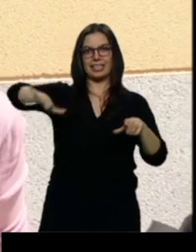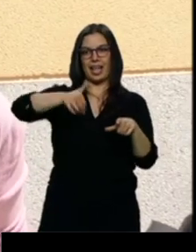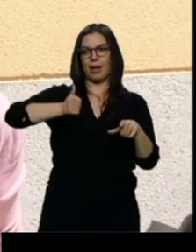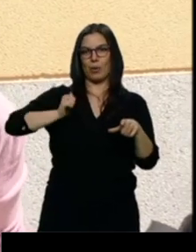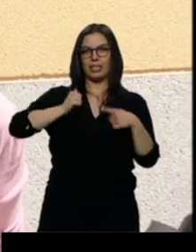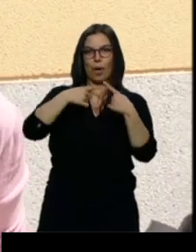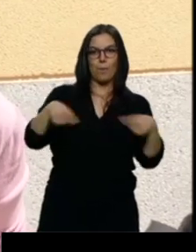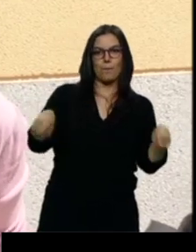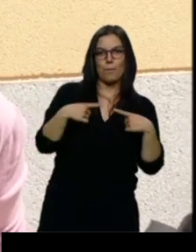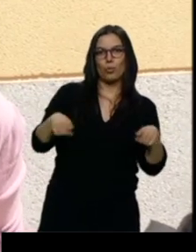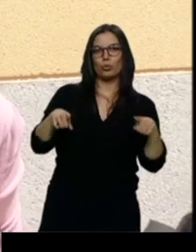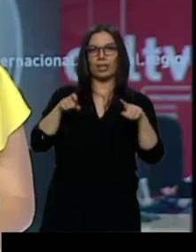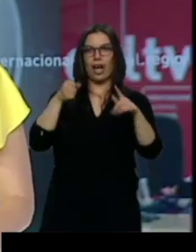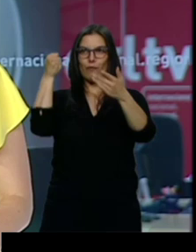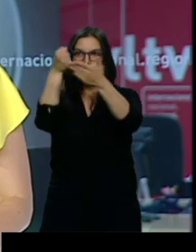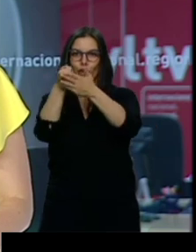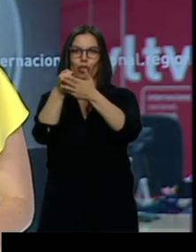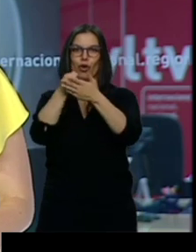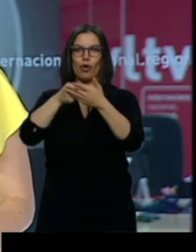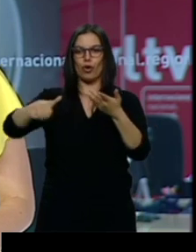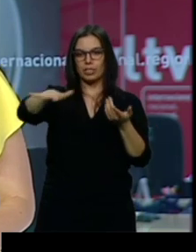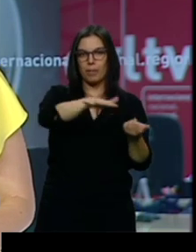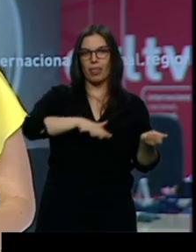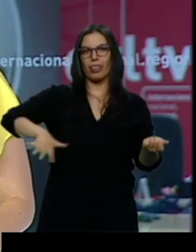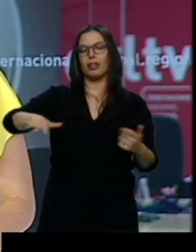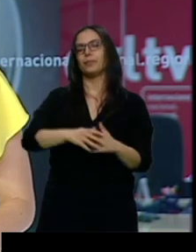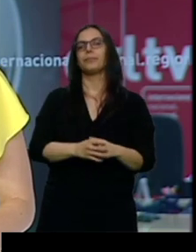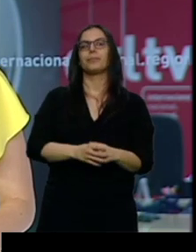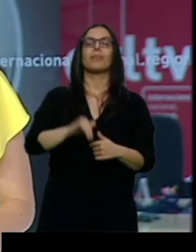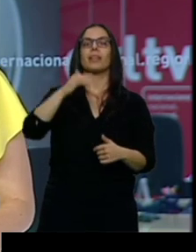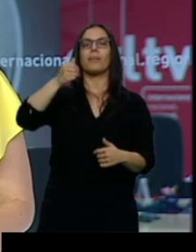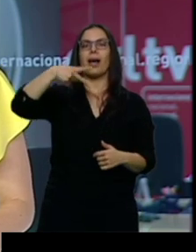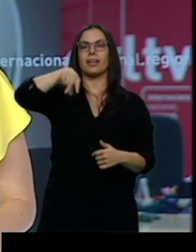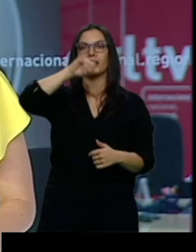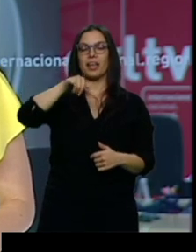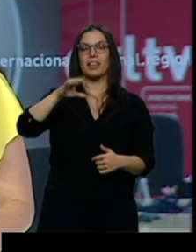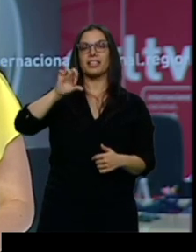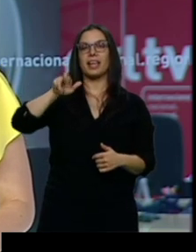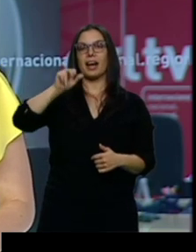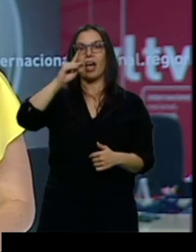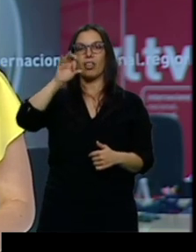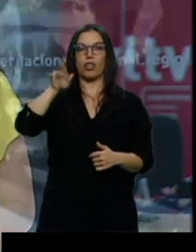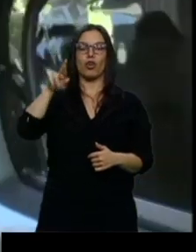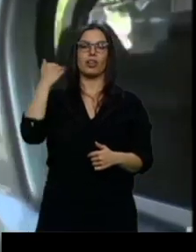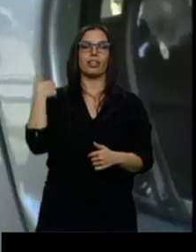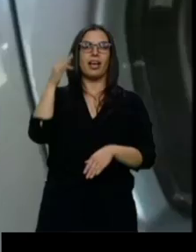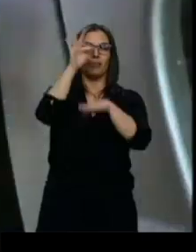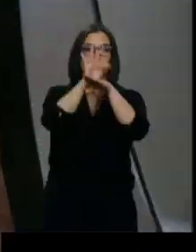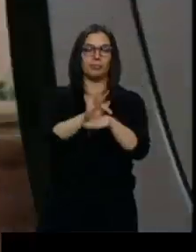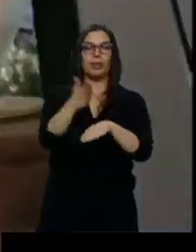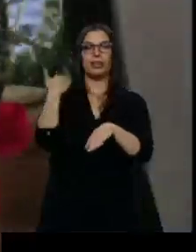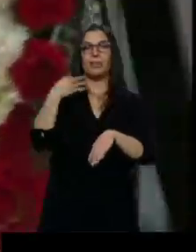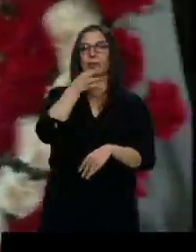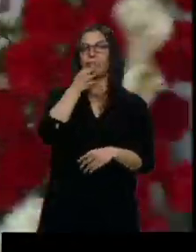escenografía, por supuesto. Chicho Ibañez Serrador descansa en paz en Granada tras ser enterrado ayer por la tarde.